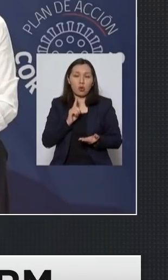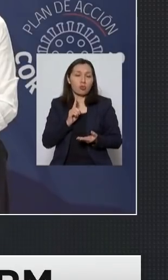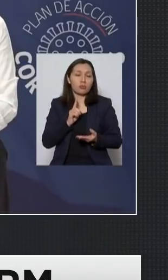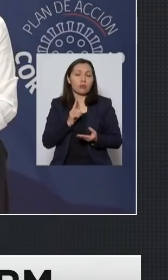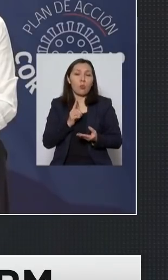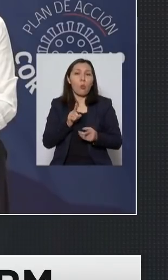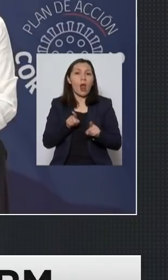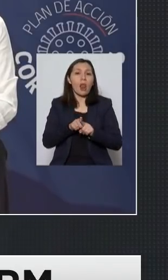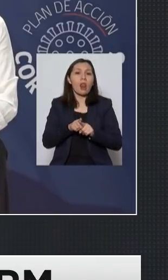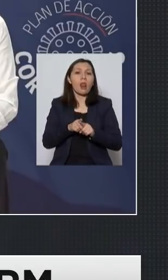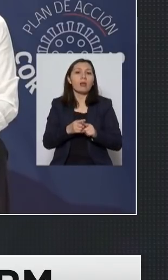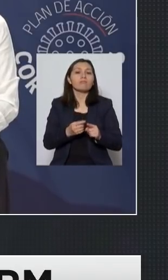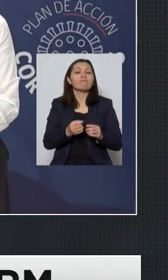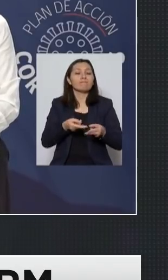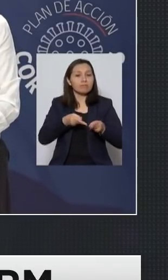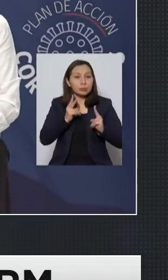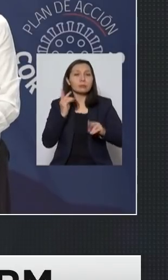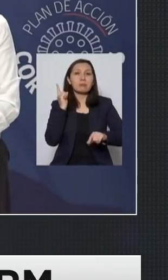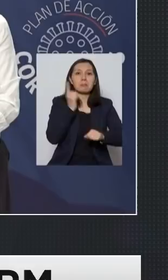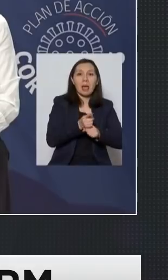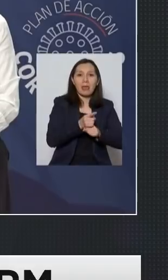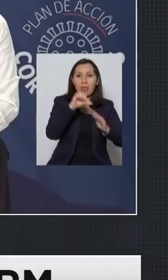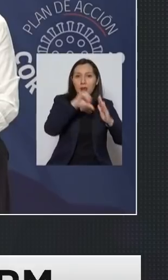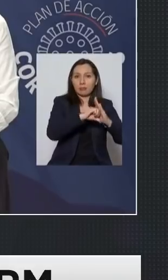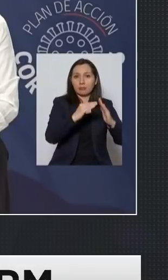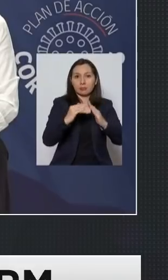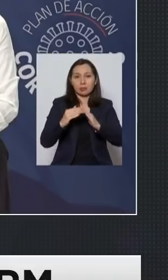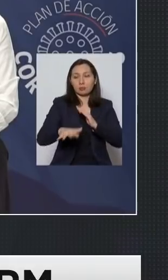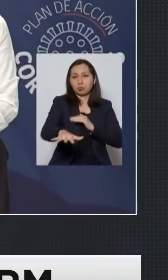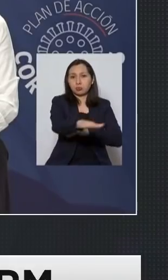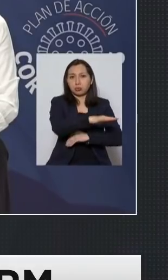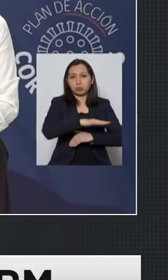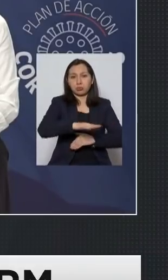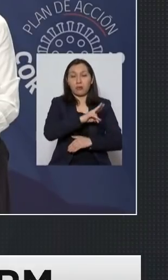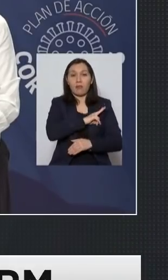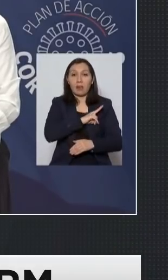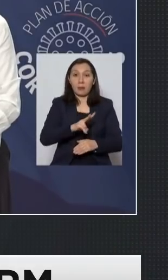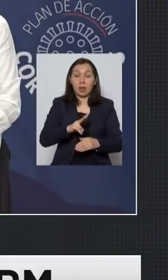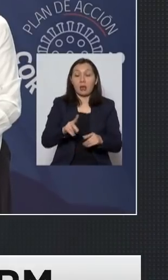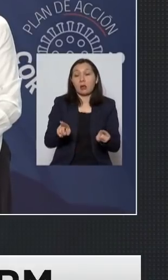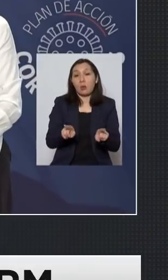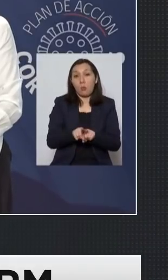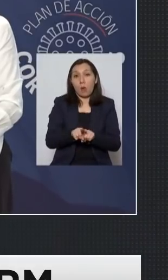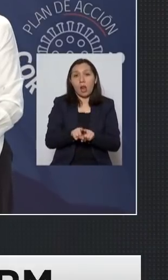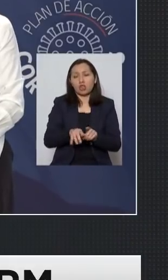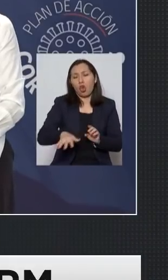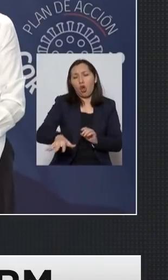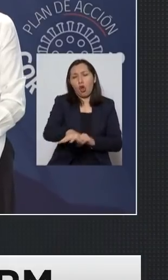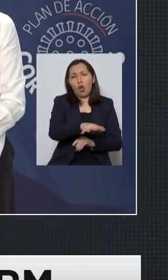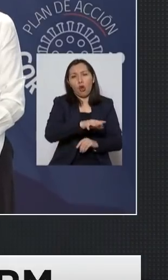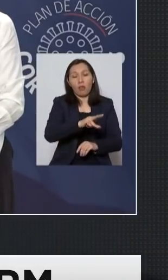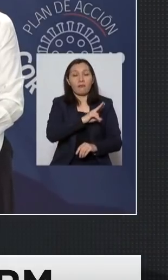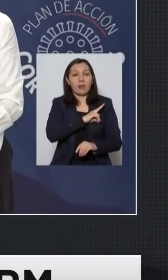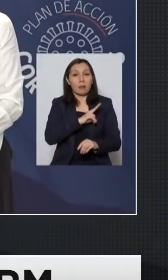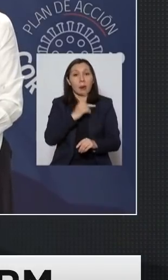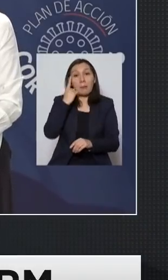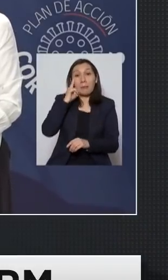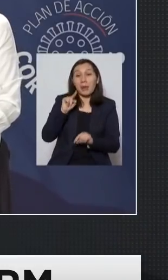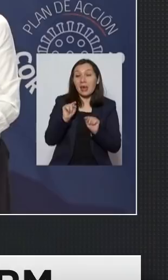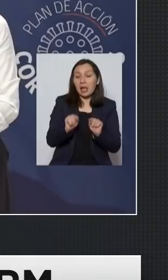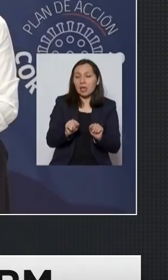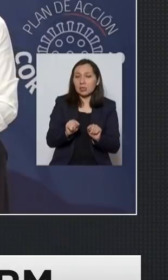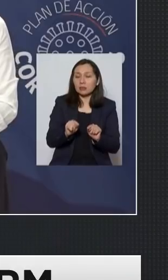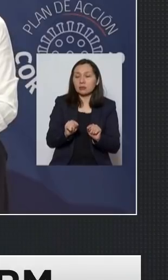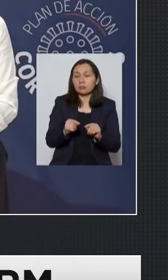todavía la dictación de una cuarentena total como debería ser o abarcar toda la región pero esto es